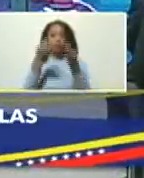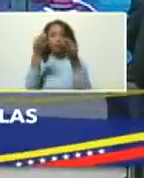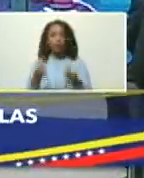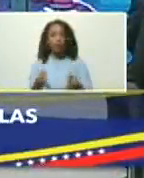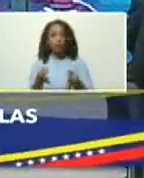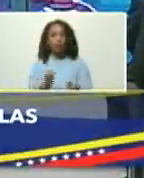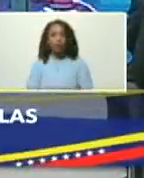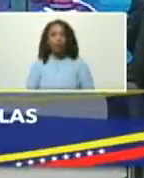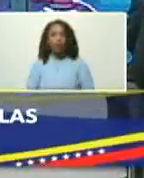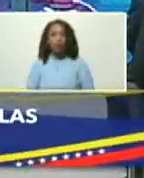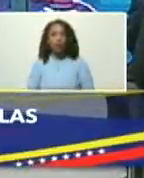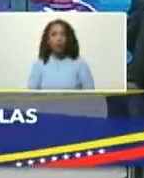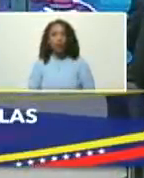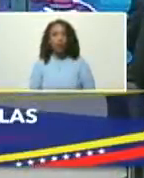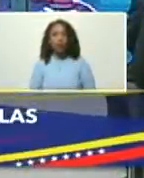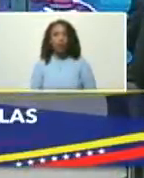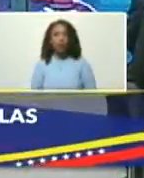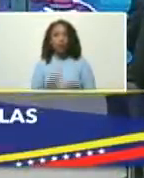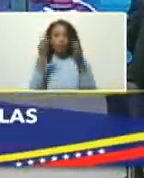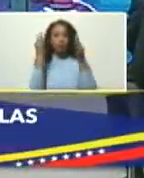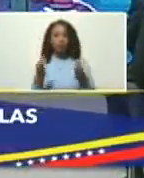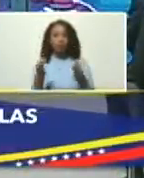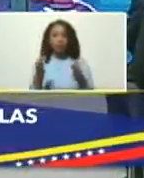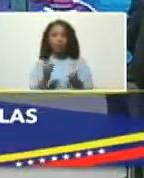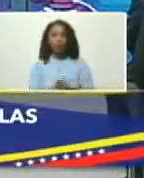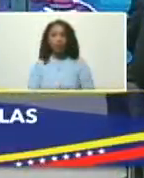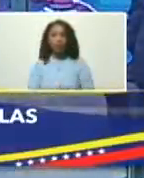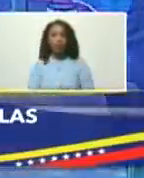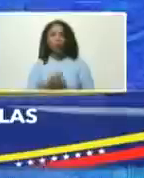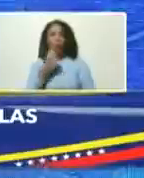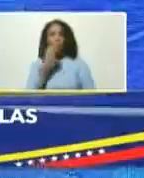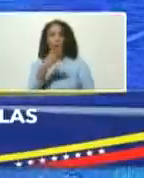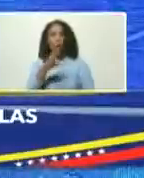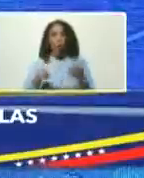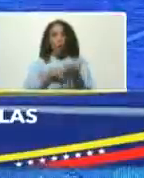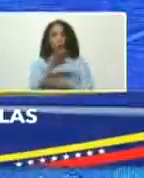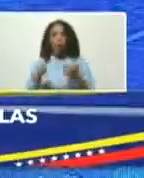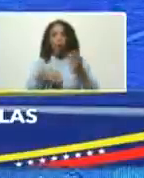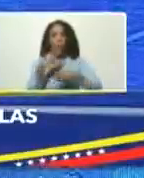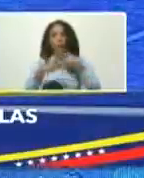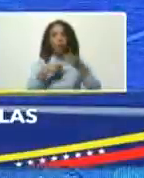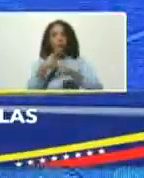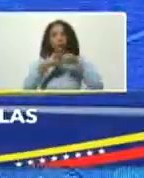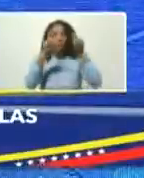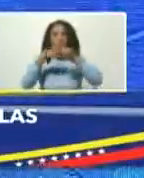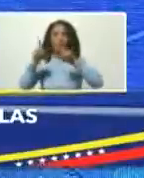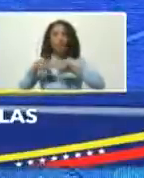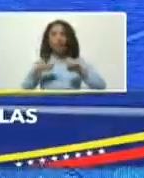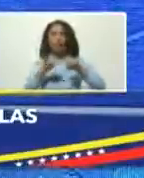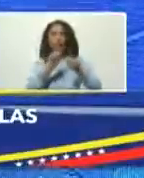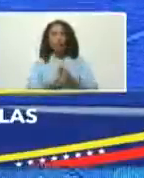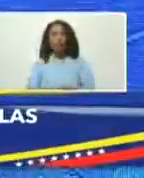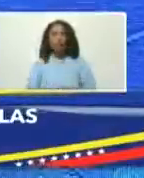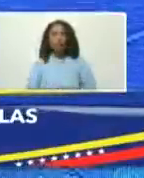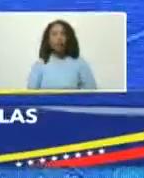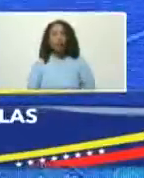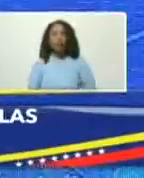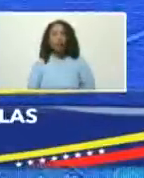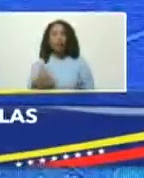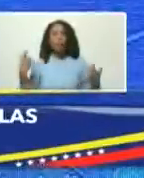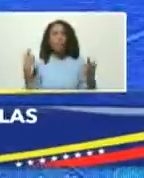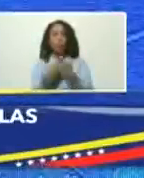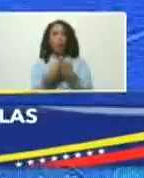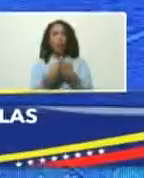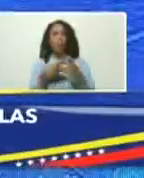preciso bueno los problemas políticos las diferencias los conflictos